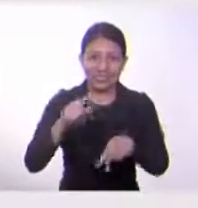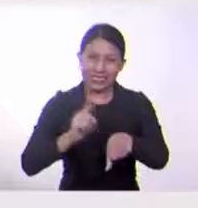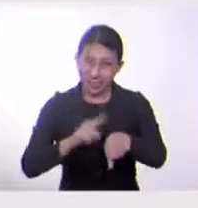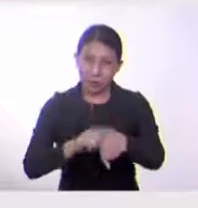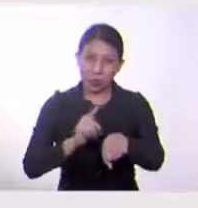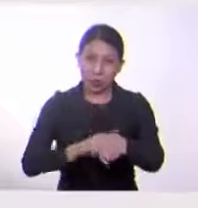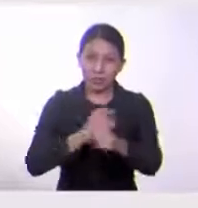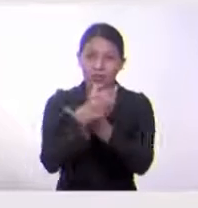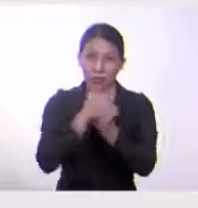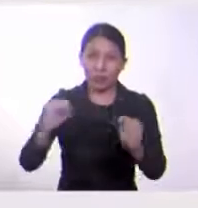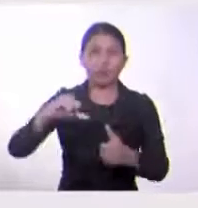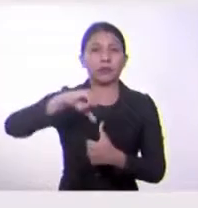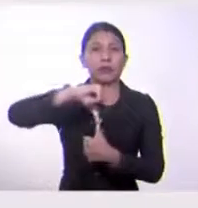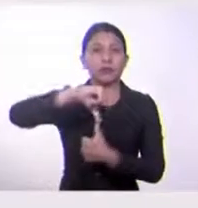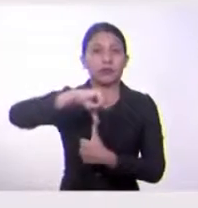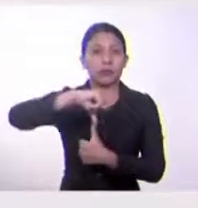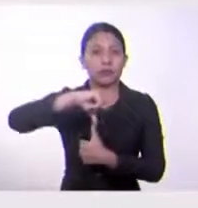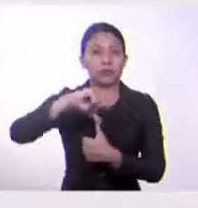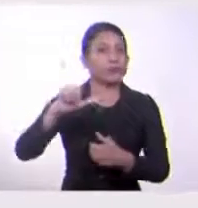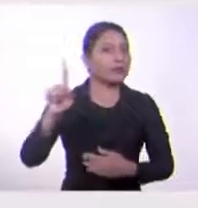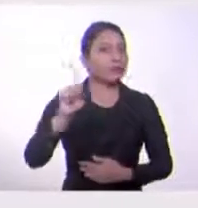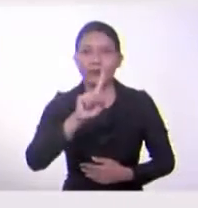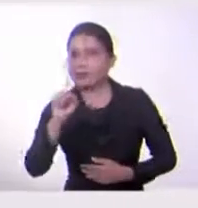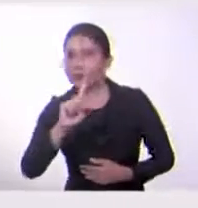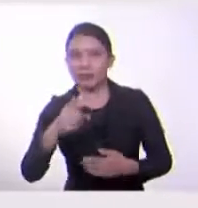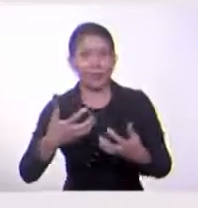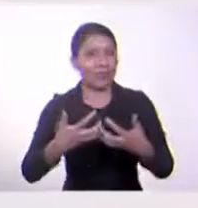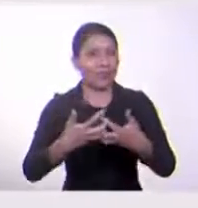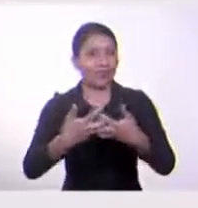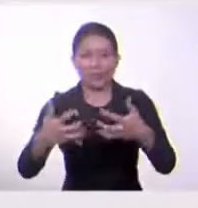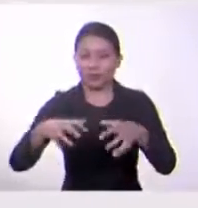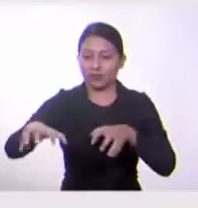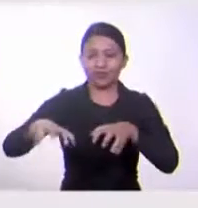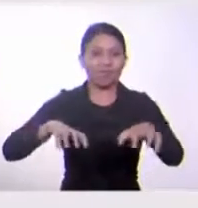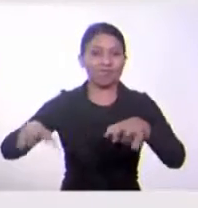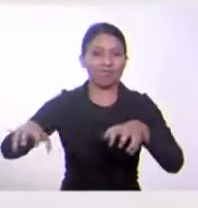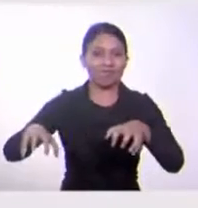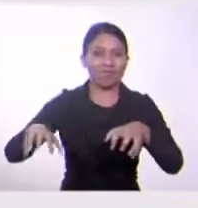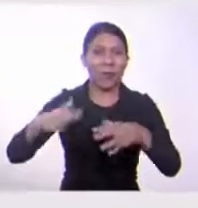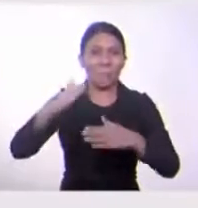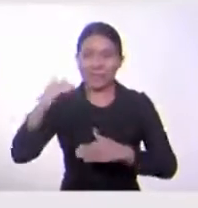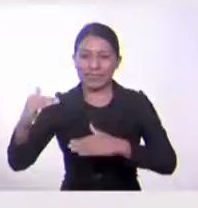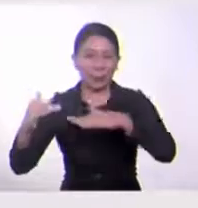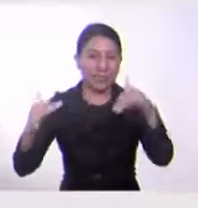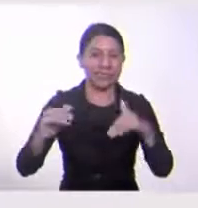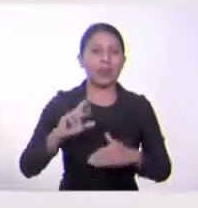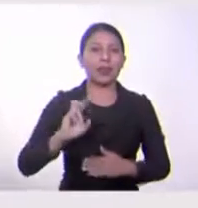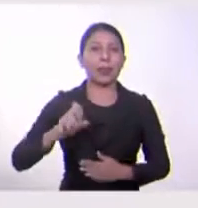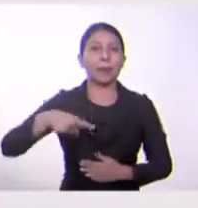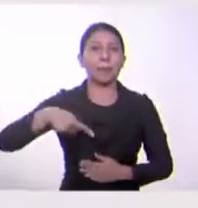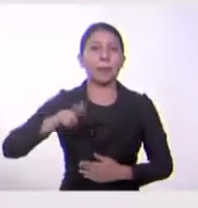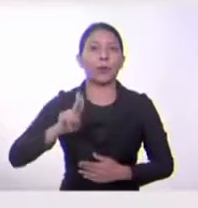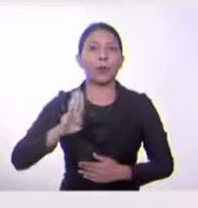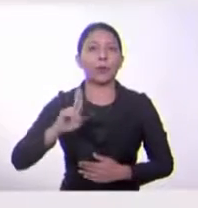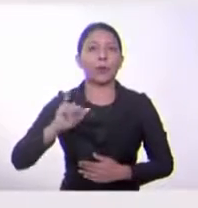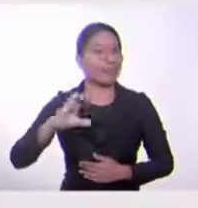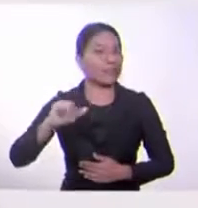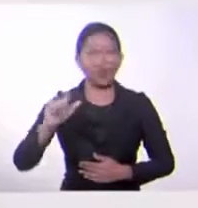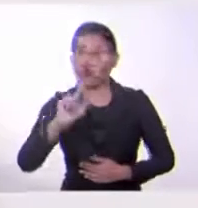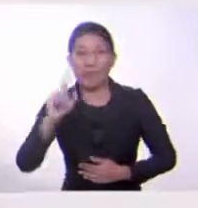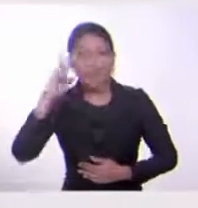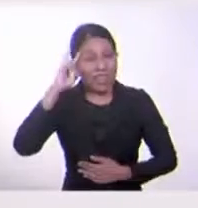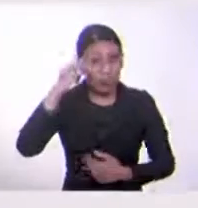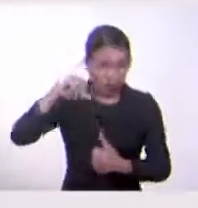Centroamérica como tal no estaba dividida en repúblicas como las que conocemos hoy, sino era una región, ¿verdad? Era todo